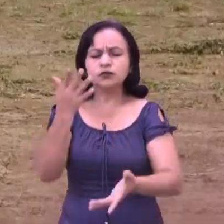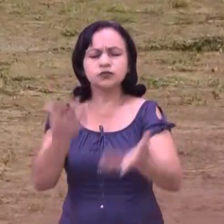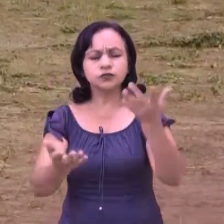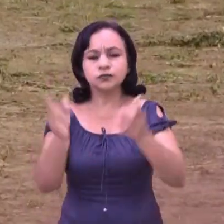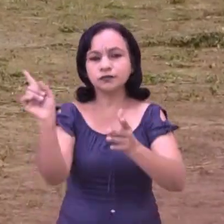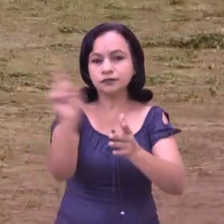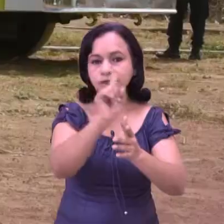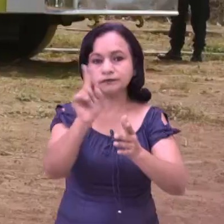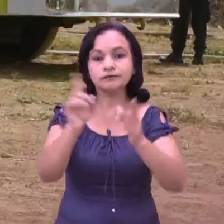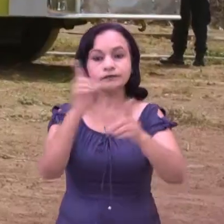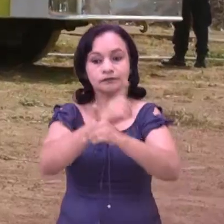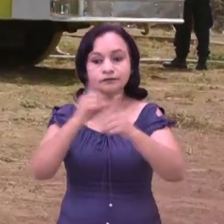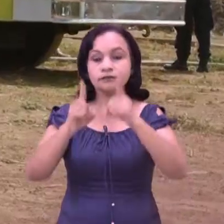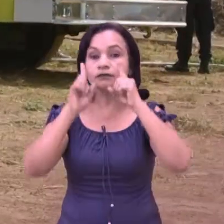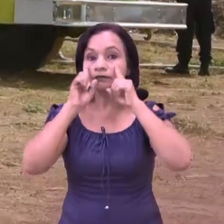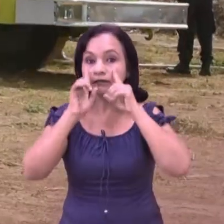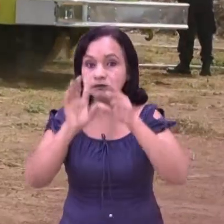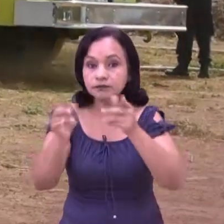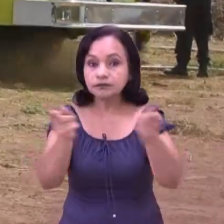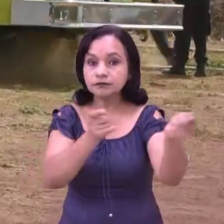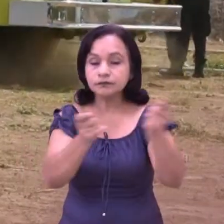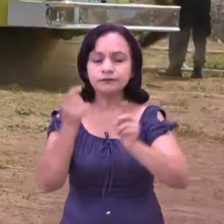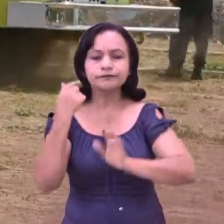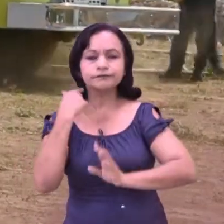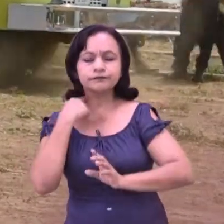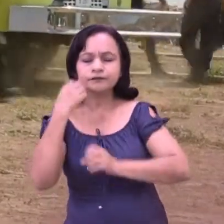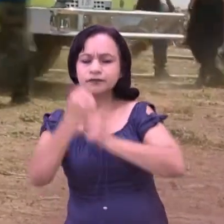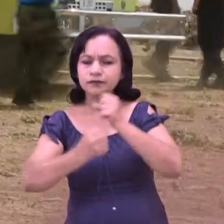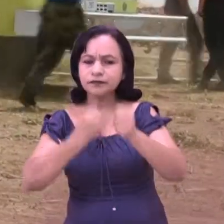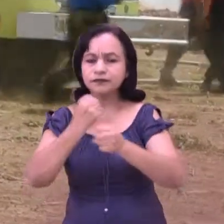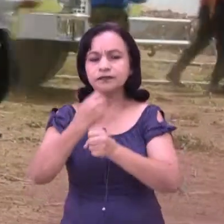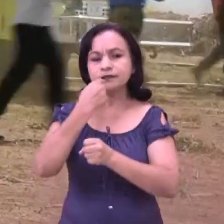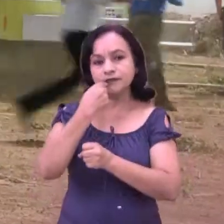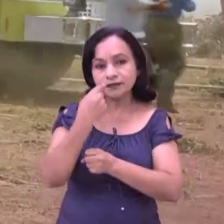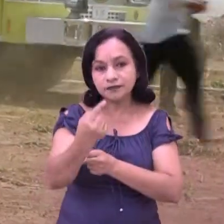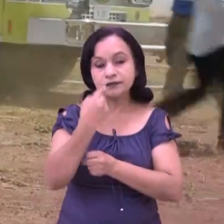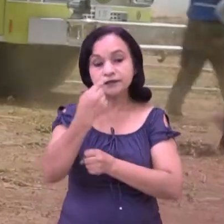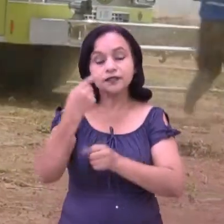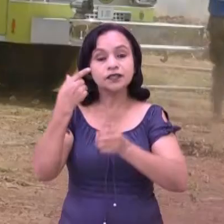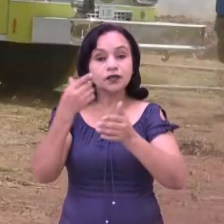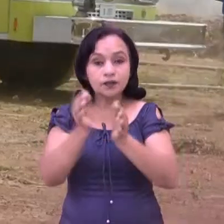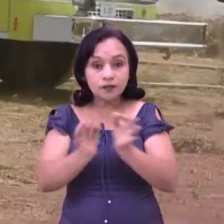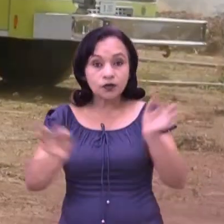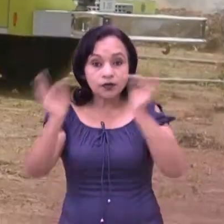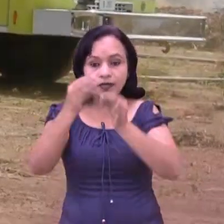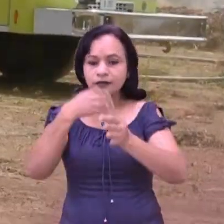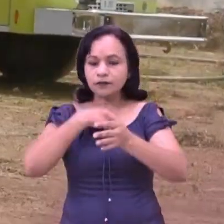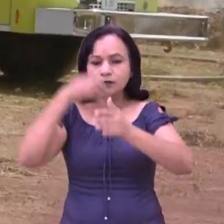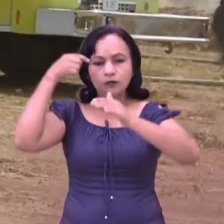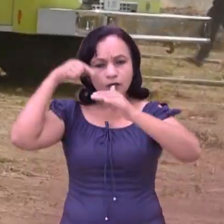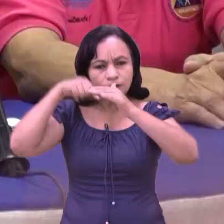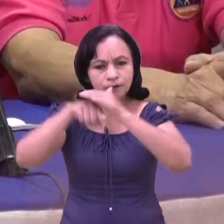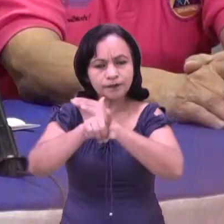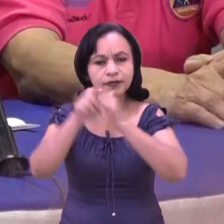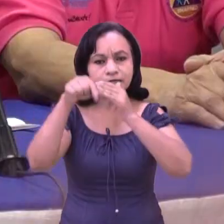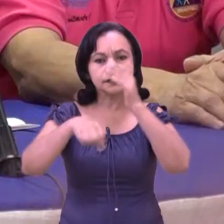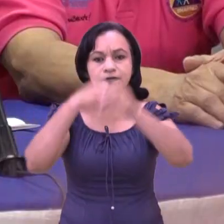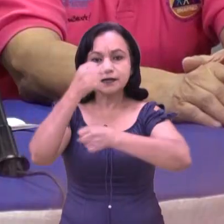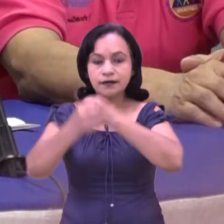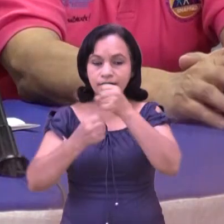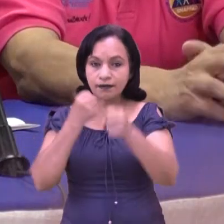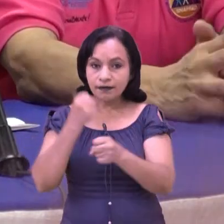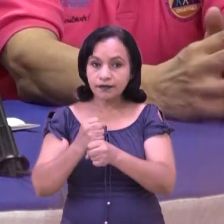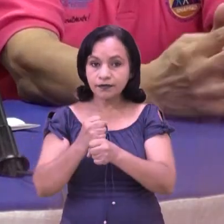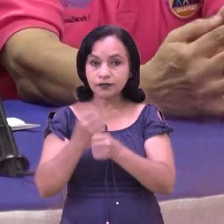ocurrencias de los incendios. Nosotros siempre hemos dicho que año con año esa debe ser nuestra meta. Nosotros este año